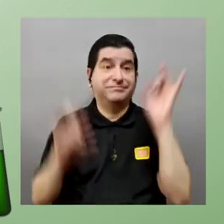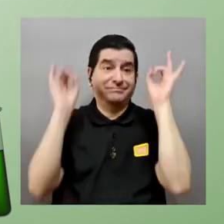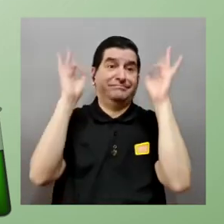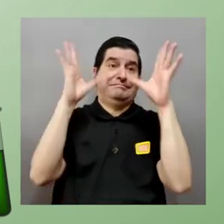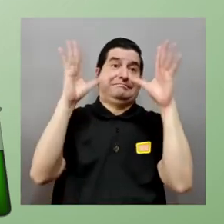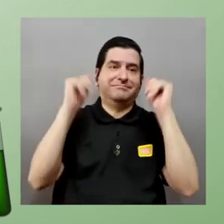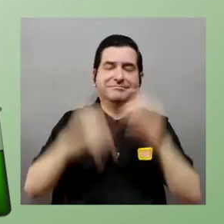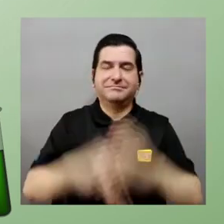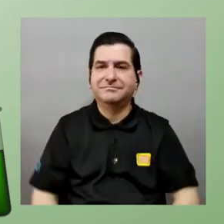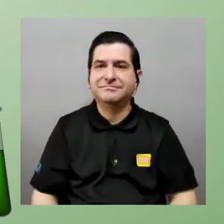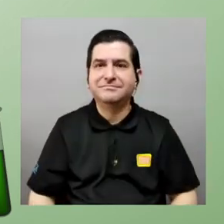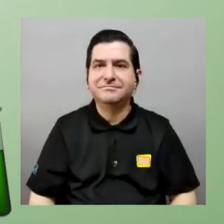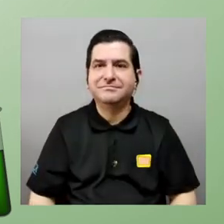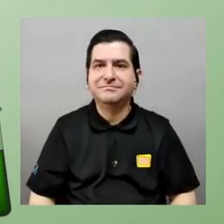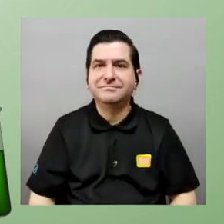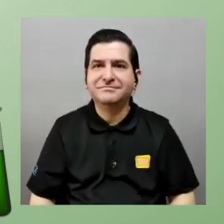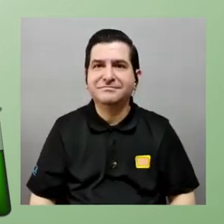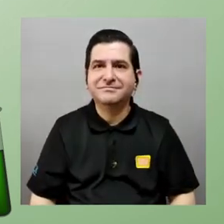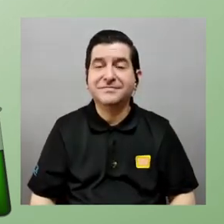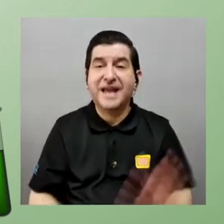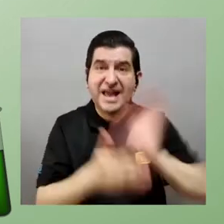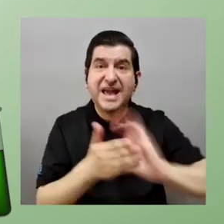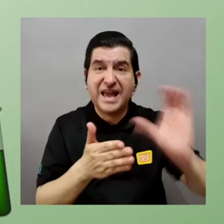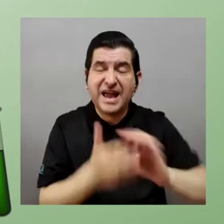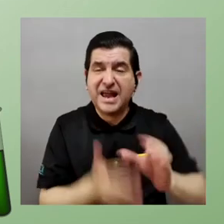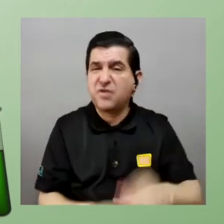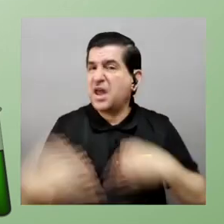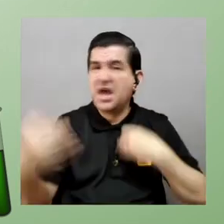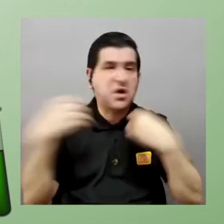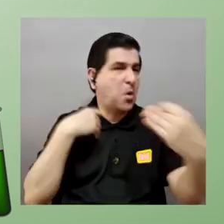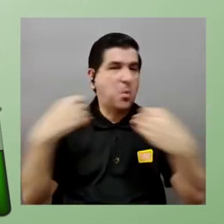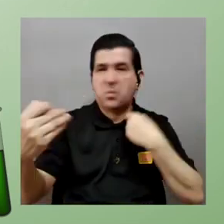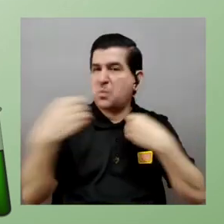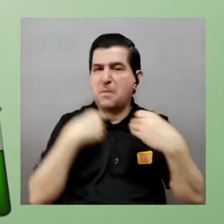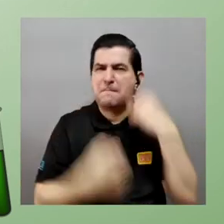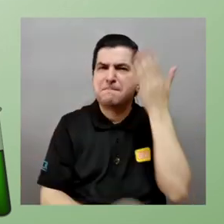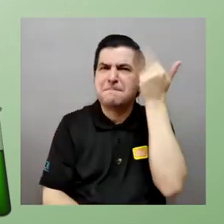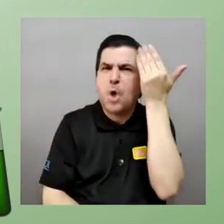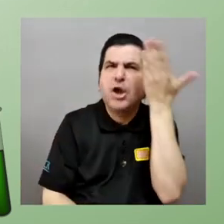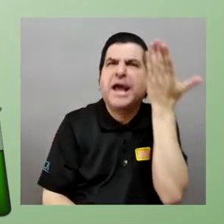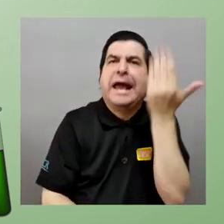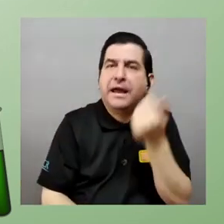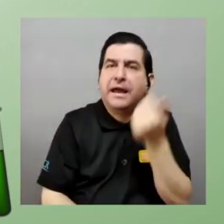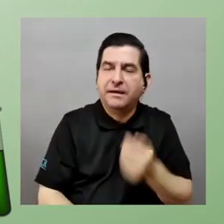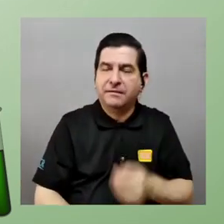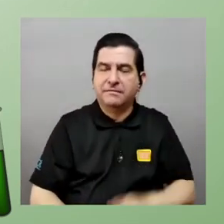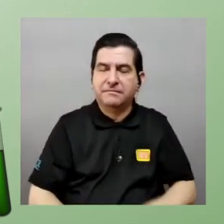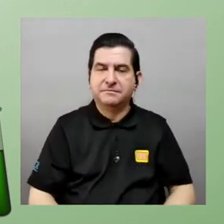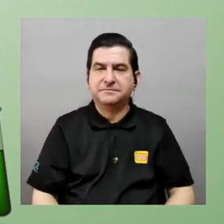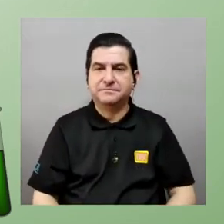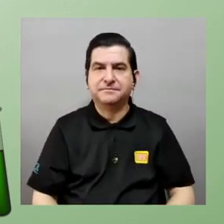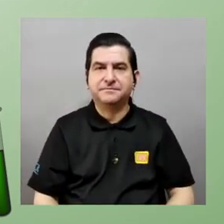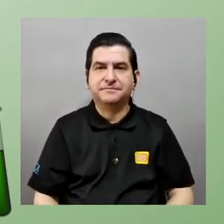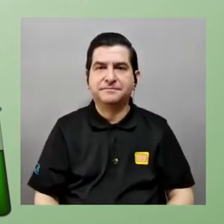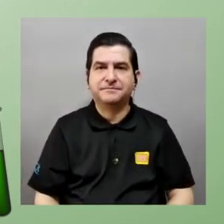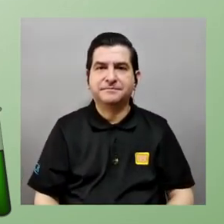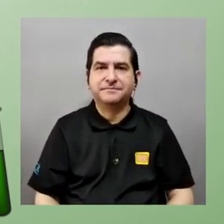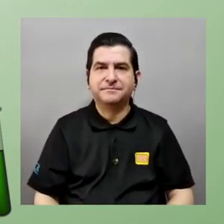bastante fatal es que en el colegio no nos explican de del por qué verdad